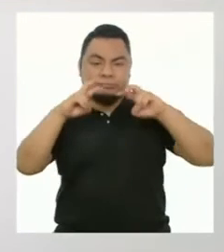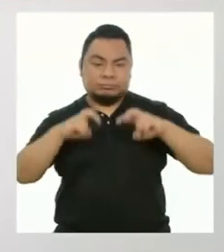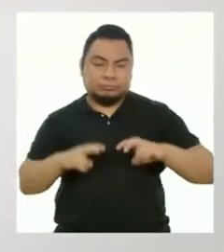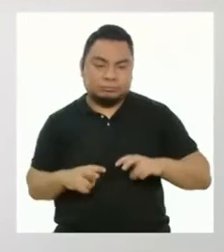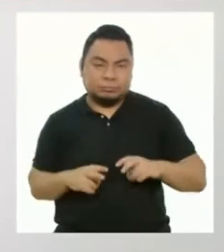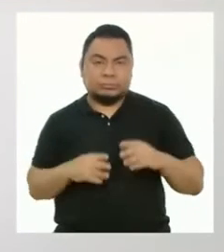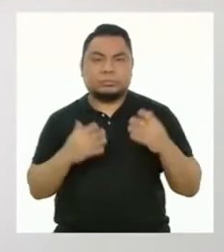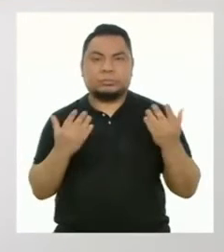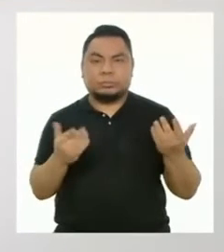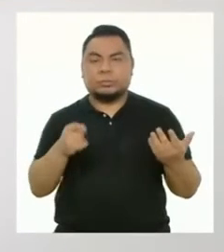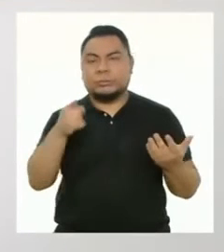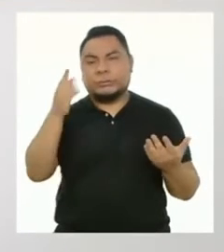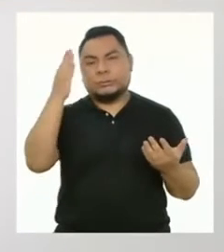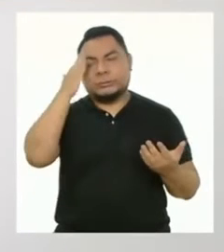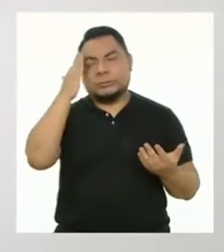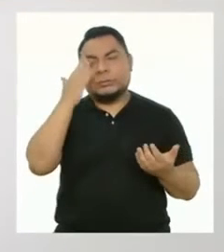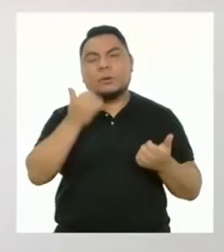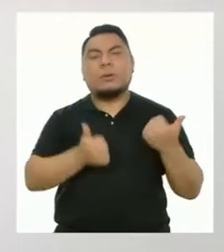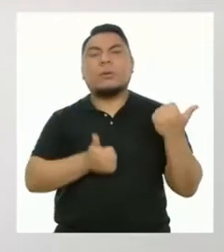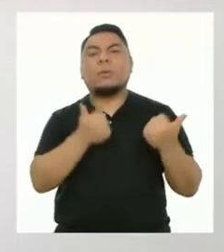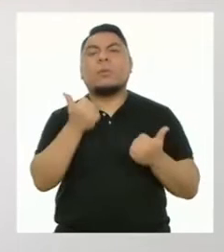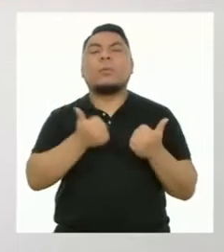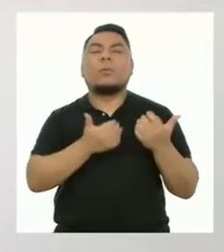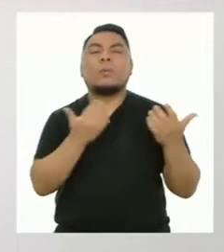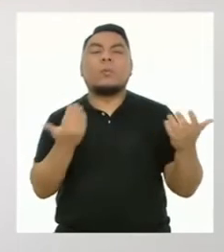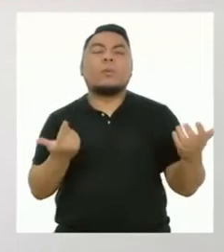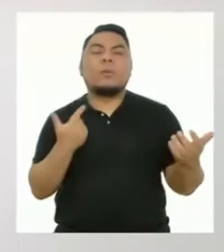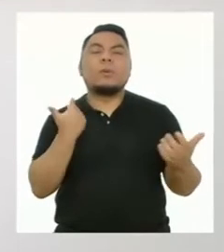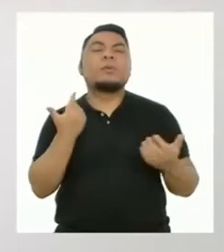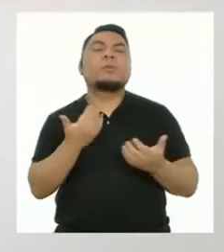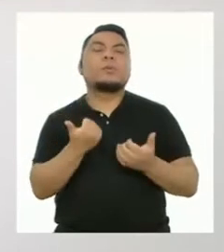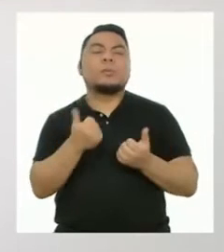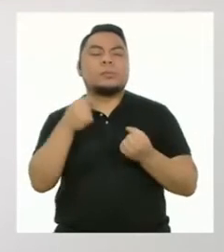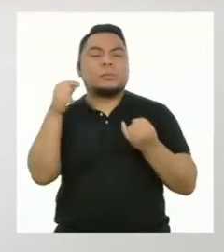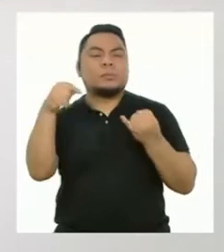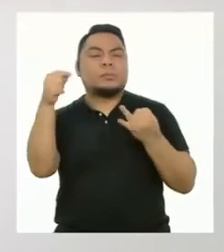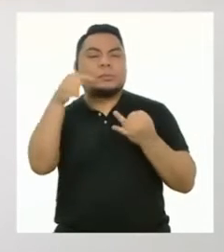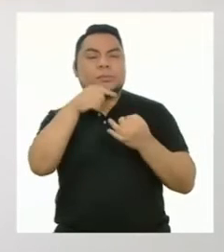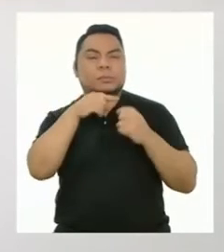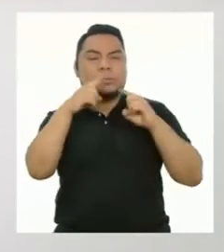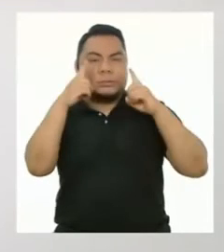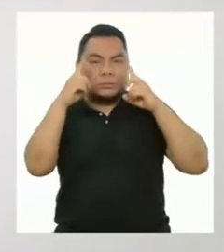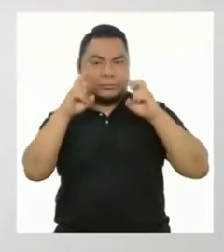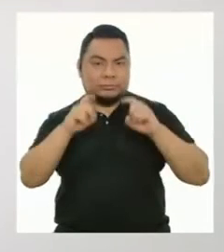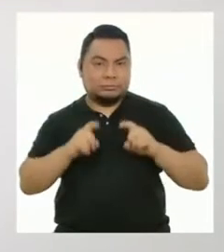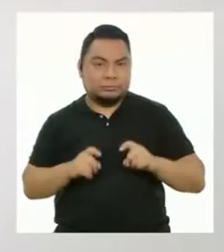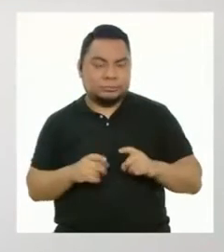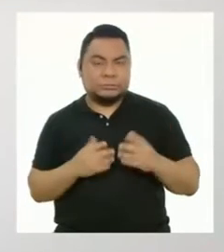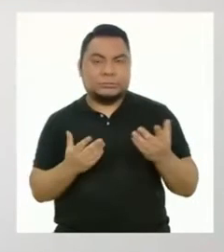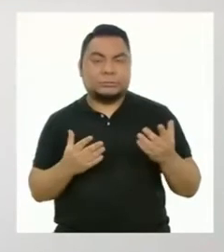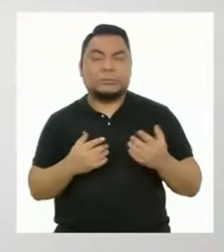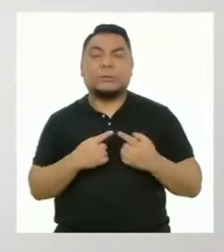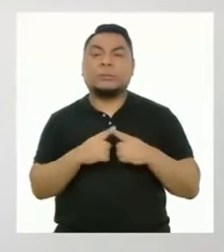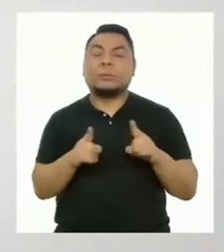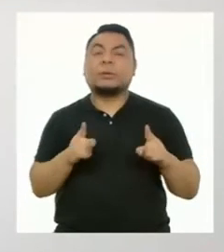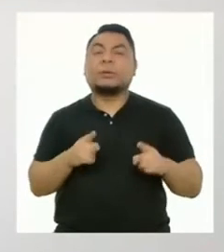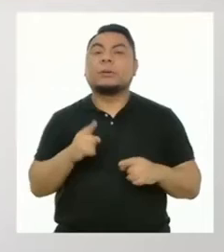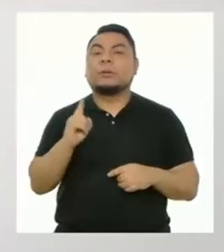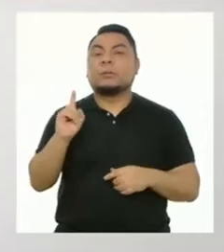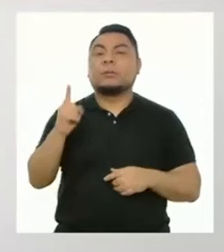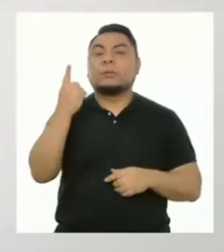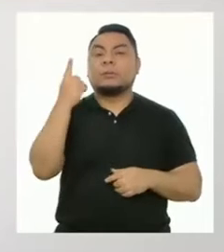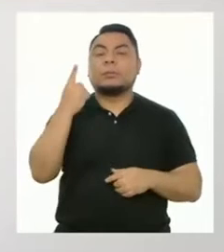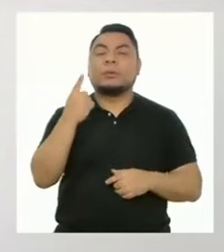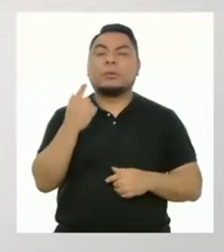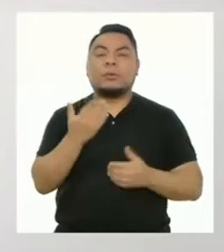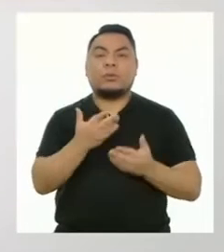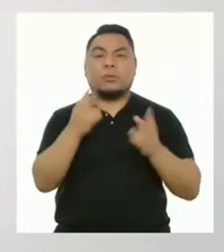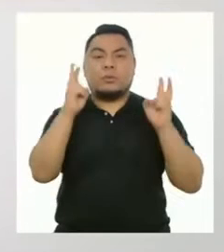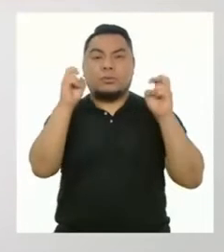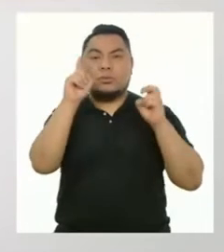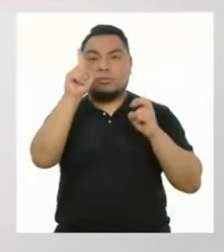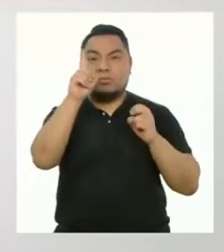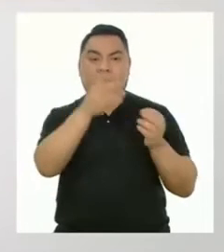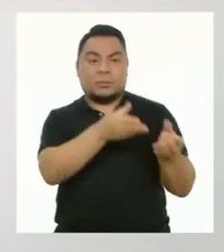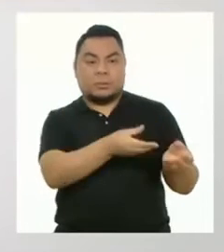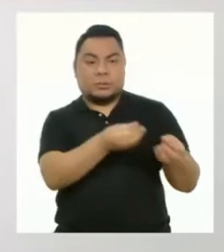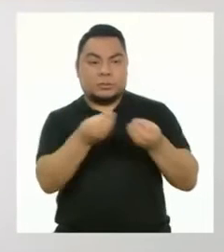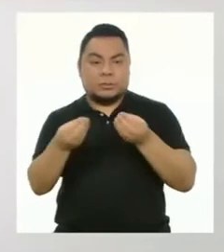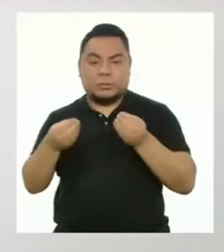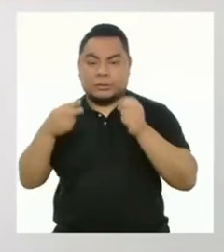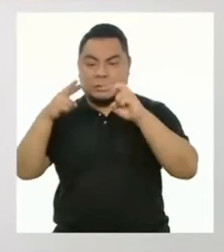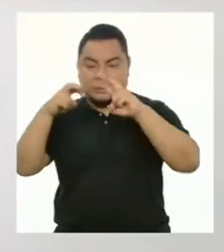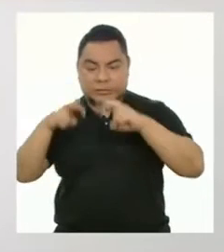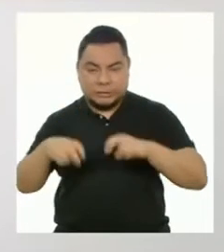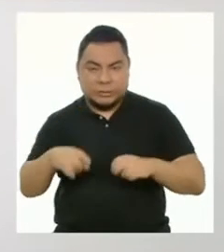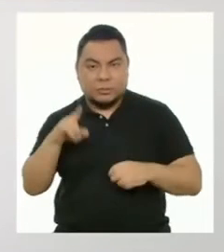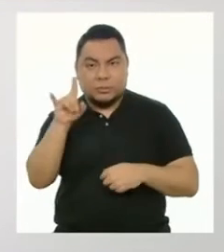productos para así saber cuáles son los criterios para evaluarlos. Pero en este caso, elegiremos un producto de nuestro portafolio y lo